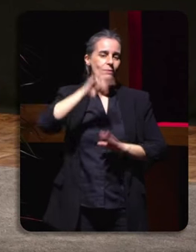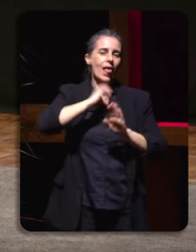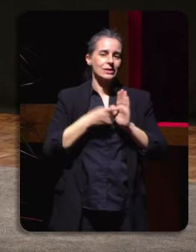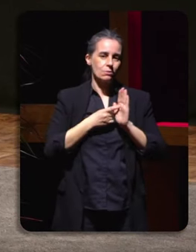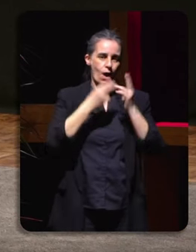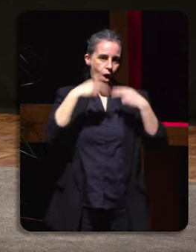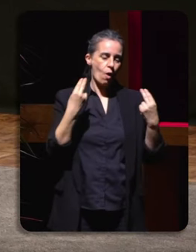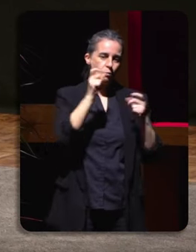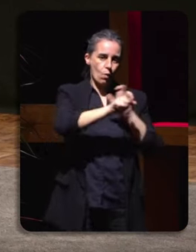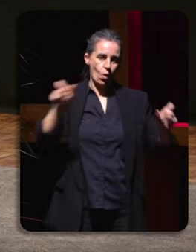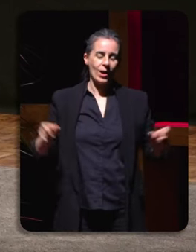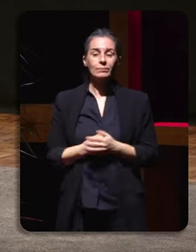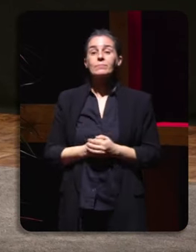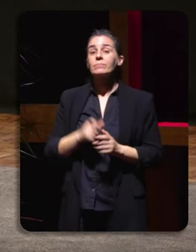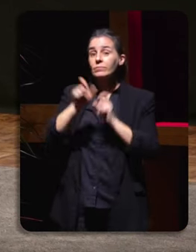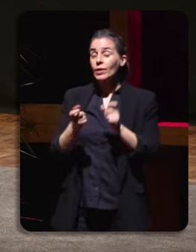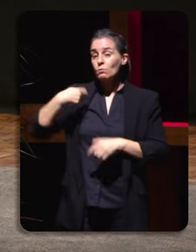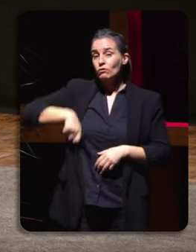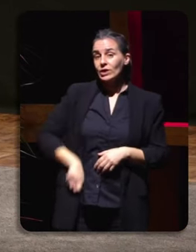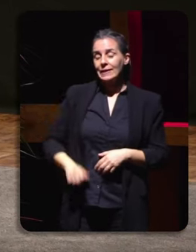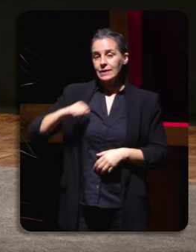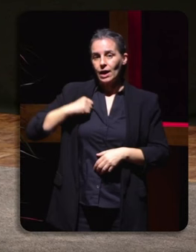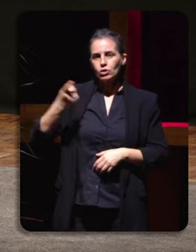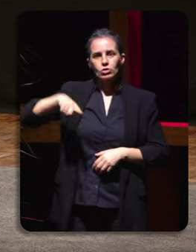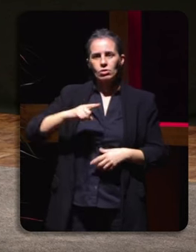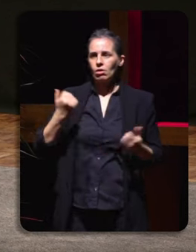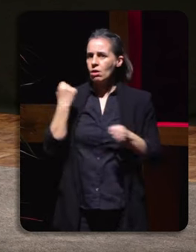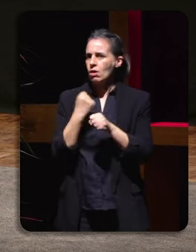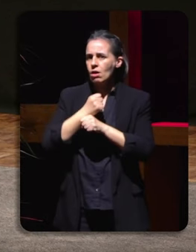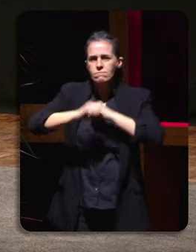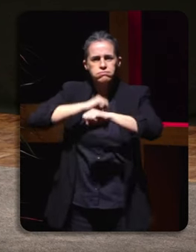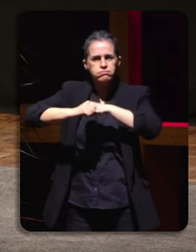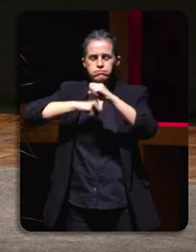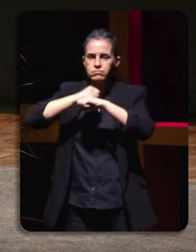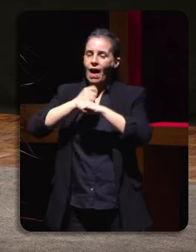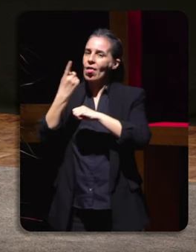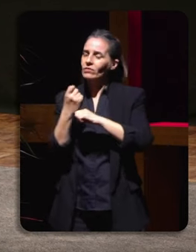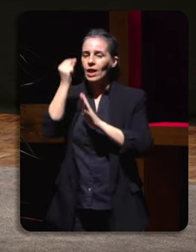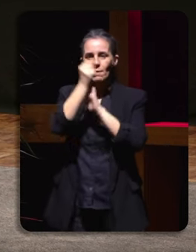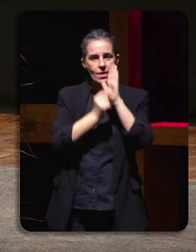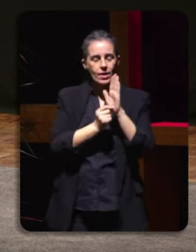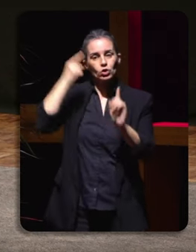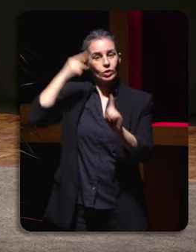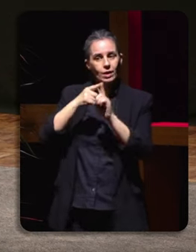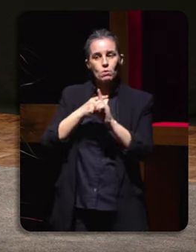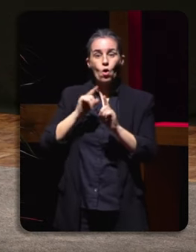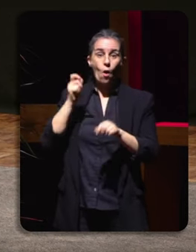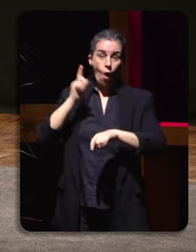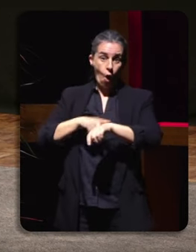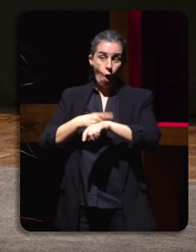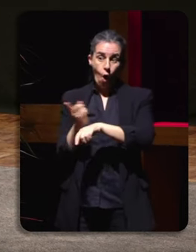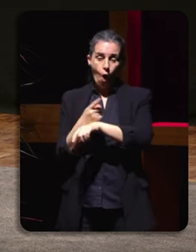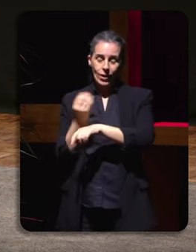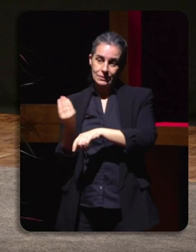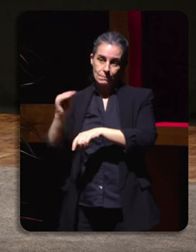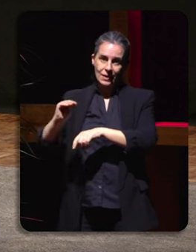Os profesionais sanitarios están exautos saturados din que de nada vale impulsar medidas orientadas o pagamento extra das horas senón se fai unha xuste